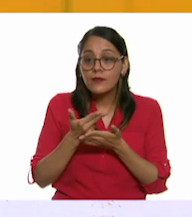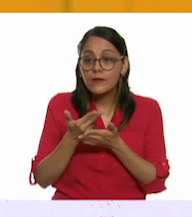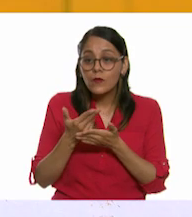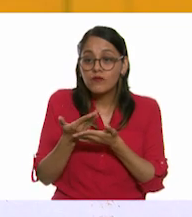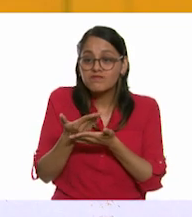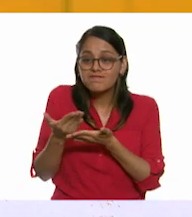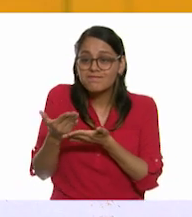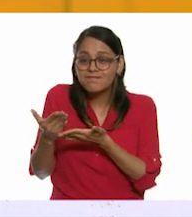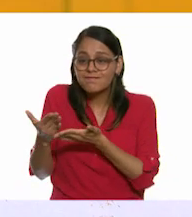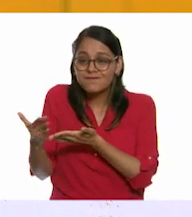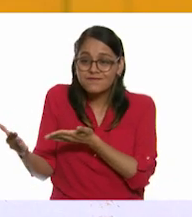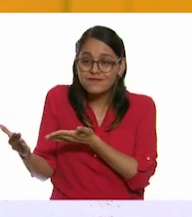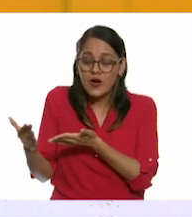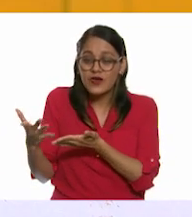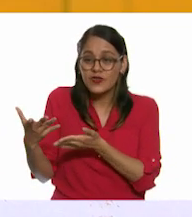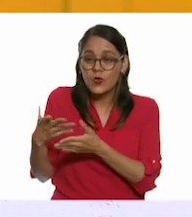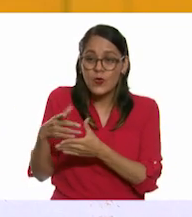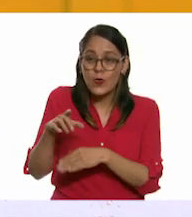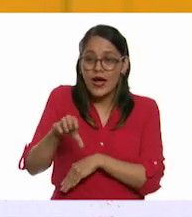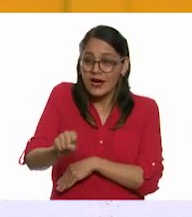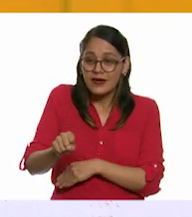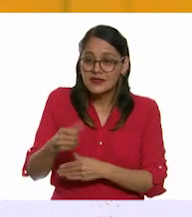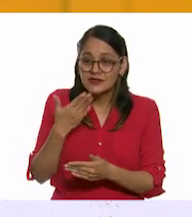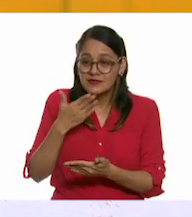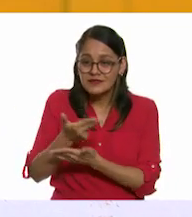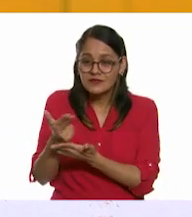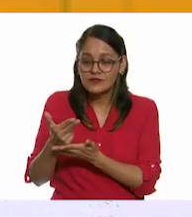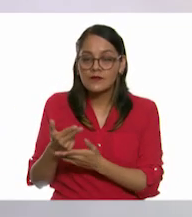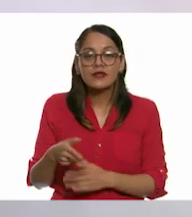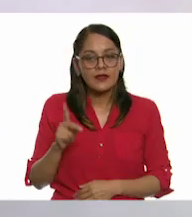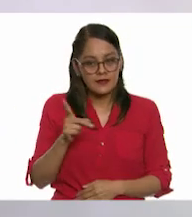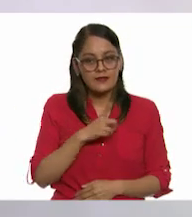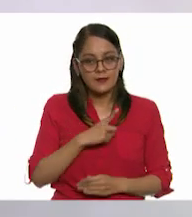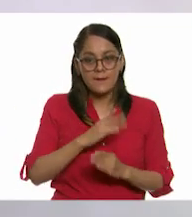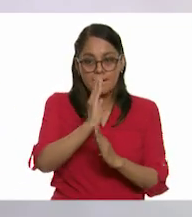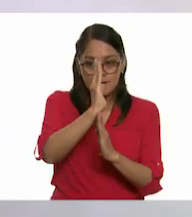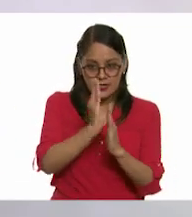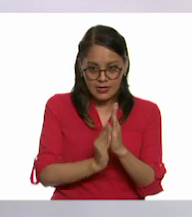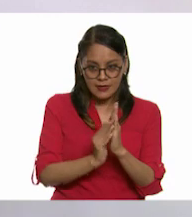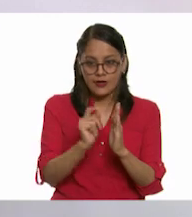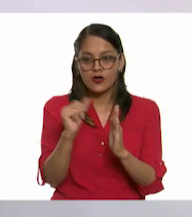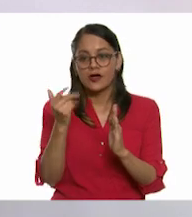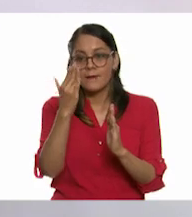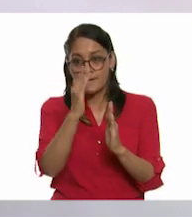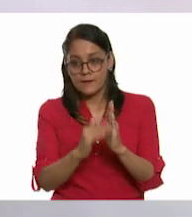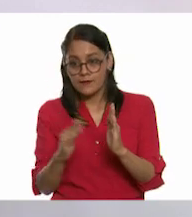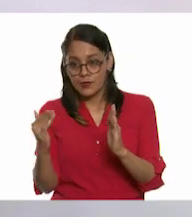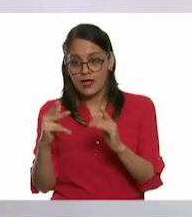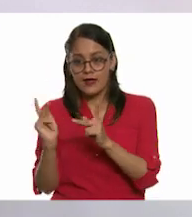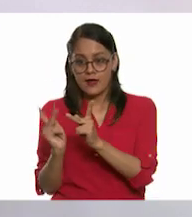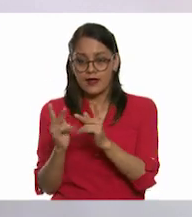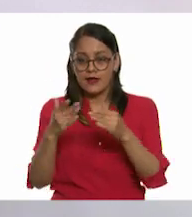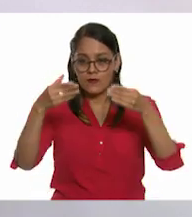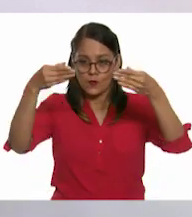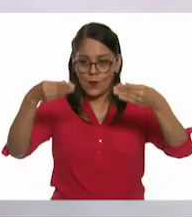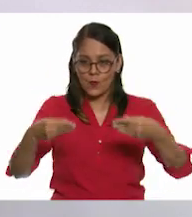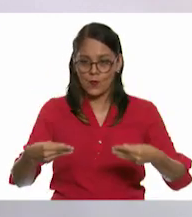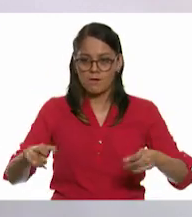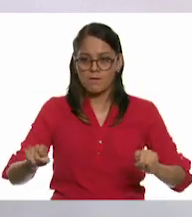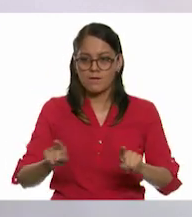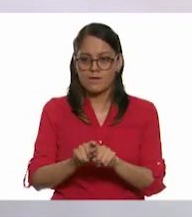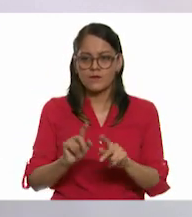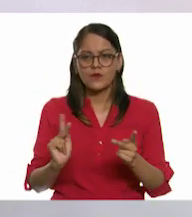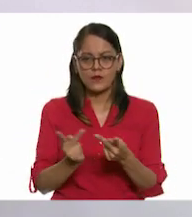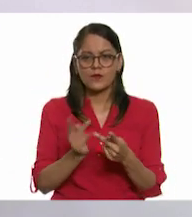Pero debe de cabir. Se supone que estamos en la mitad de una hoja, por lo cual tenemos la otra mitad libre. Y si cabe en una mitad de hoja, obviamente